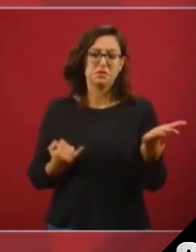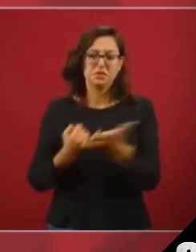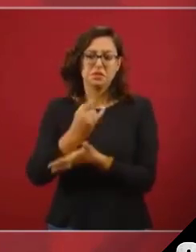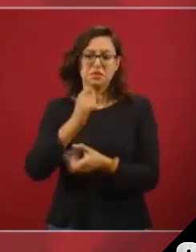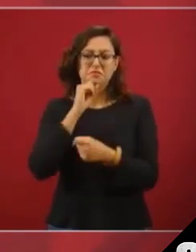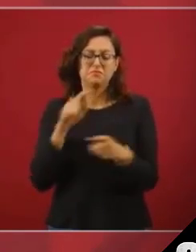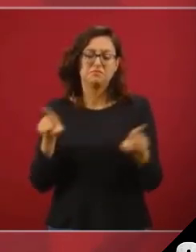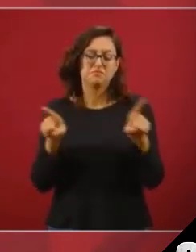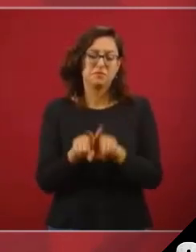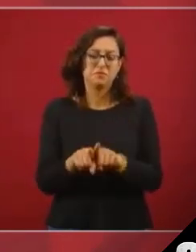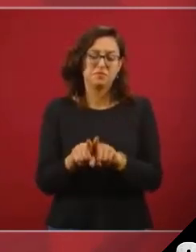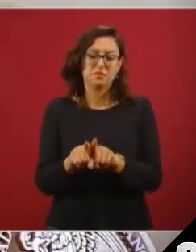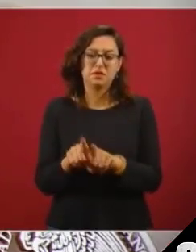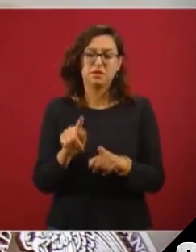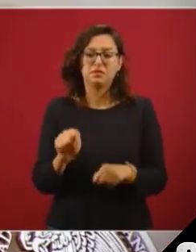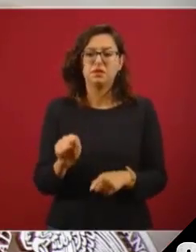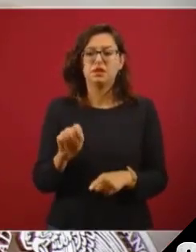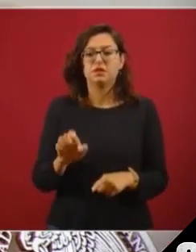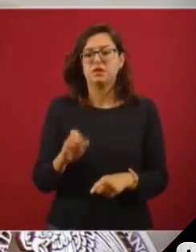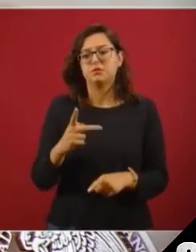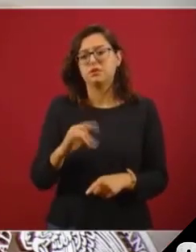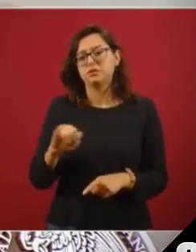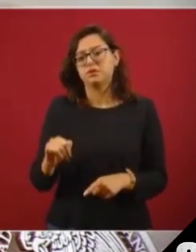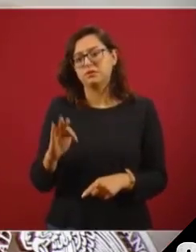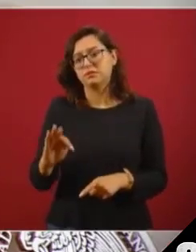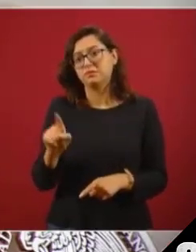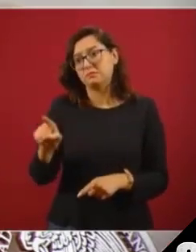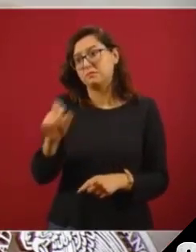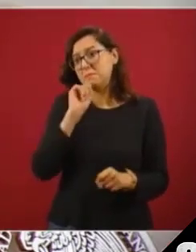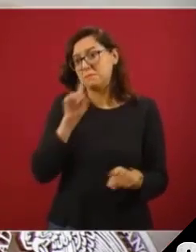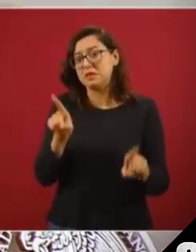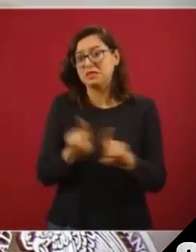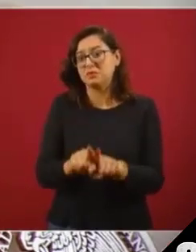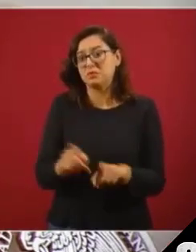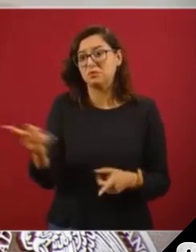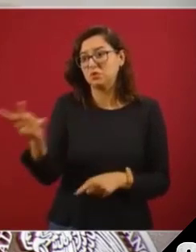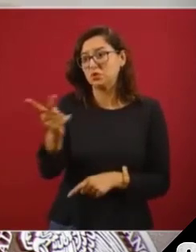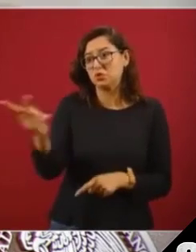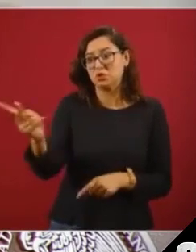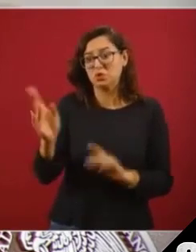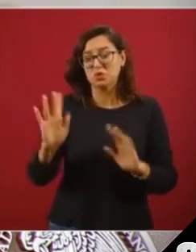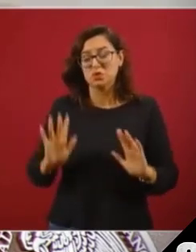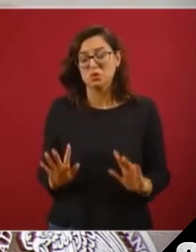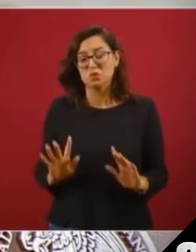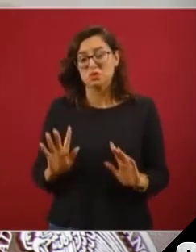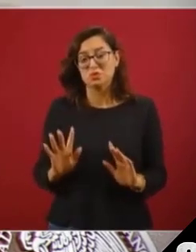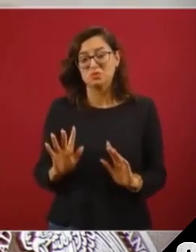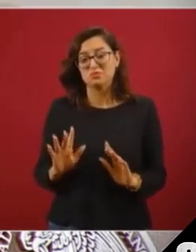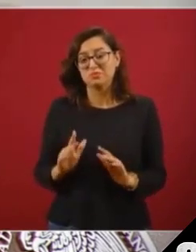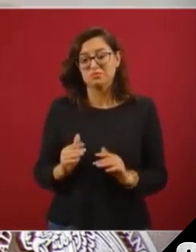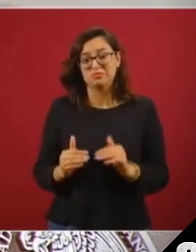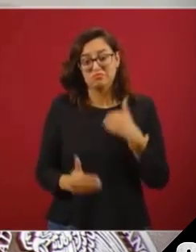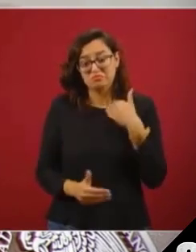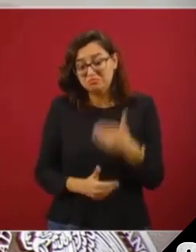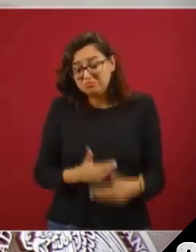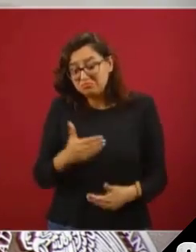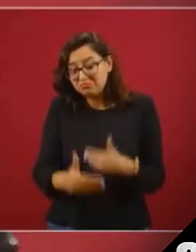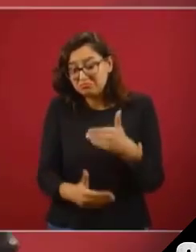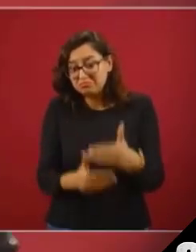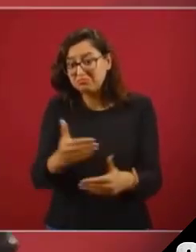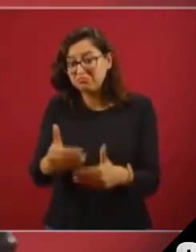Electoral. Es el proceso que se